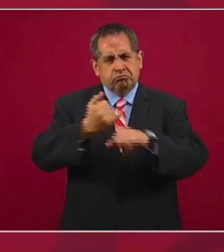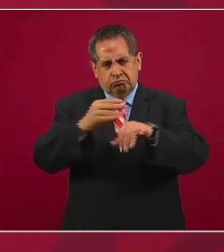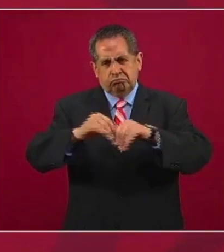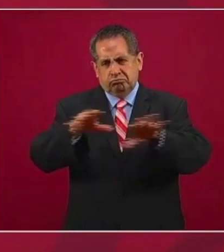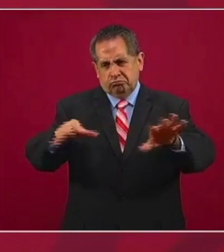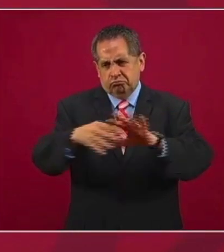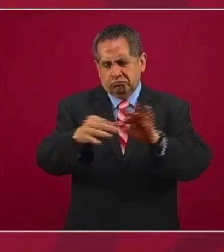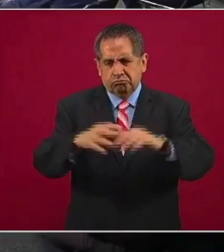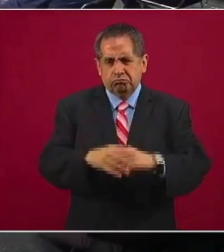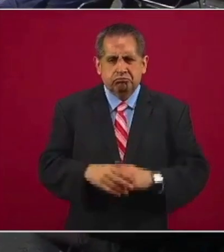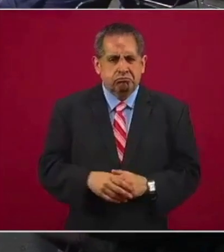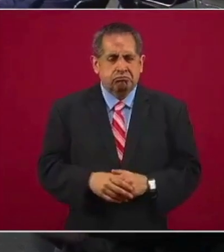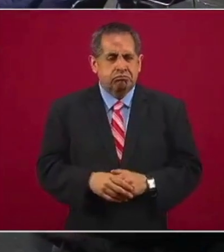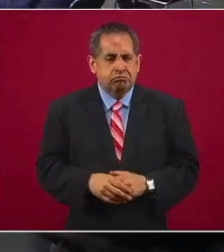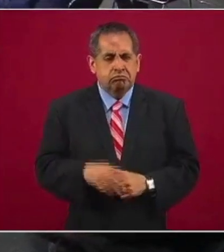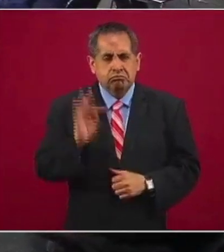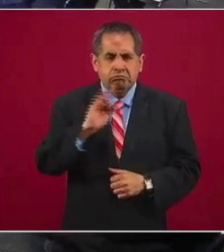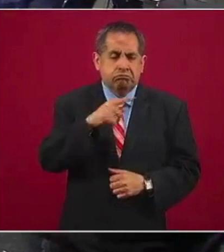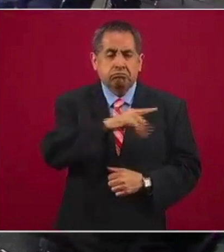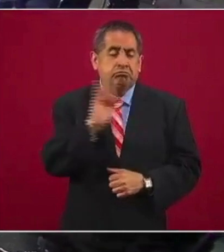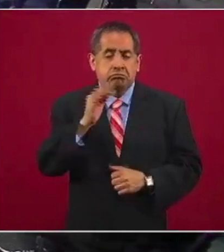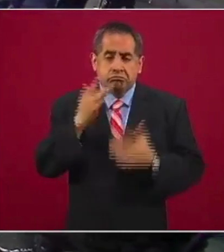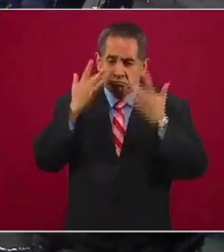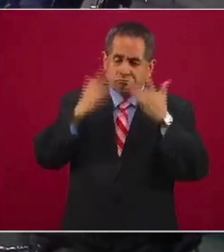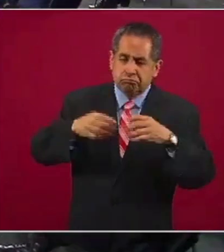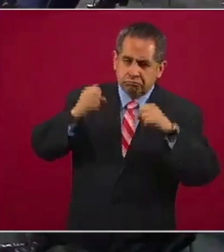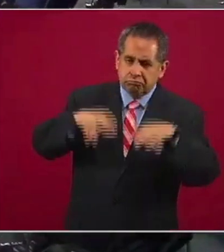decidir. Pero si está de por medio la renuncia.